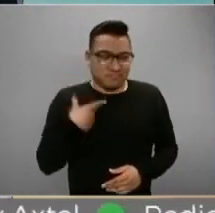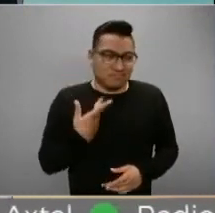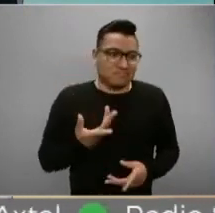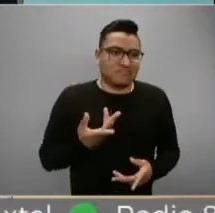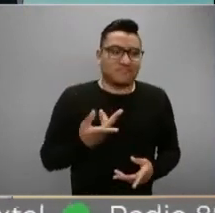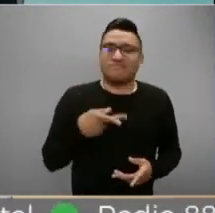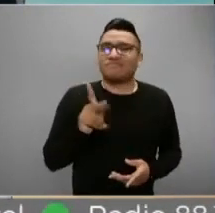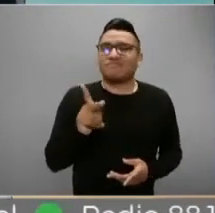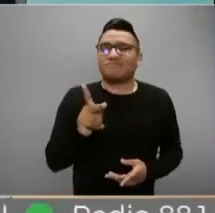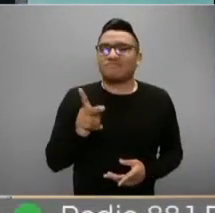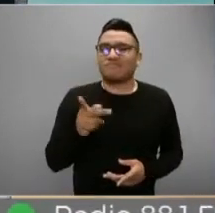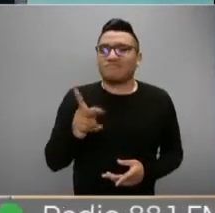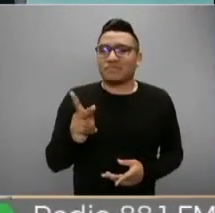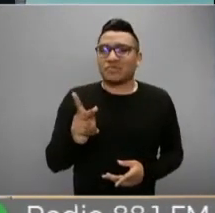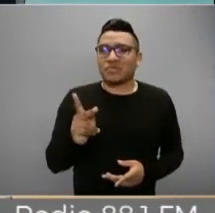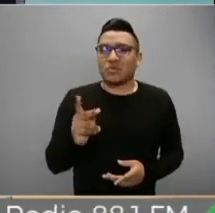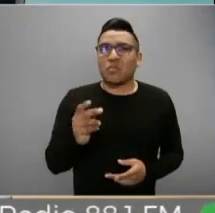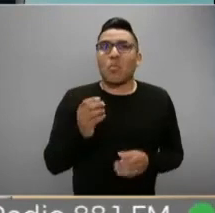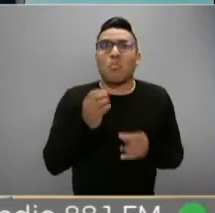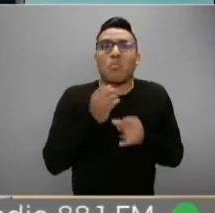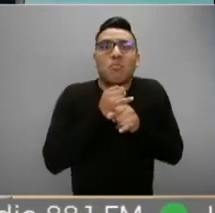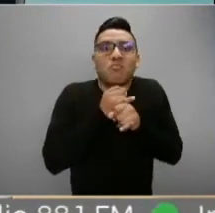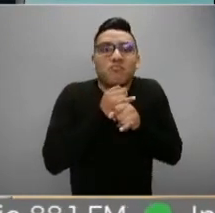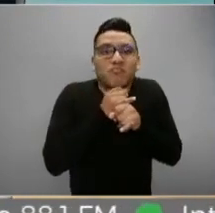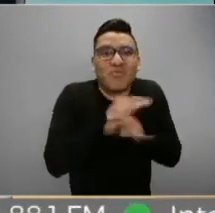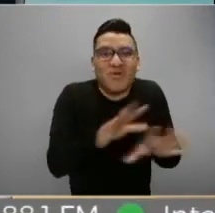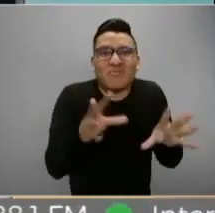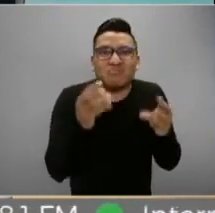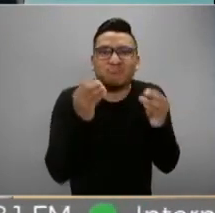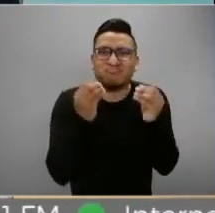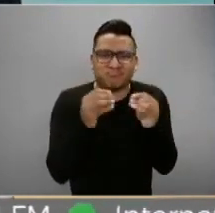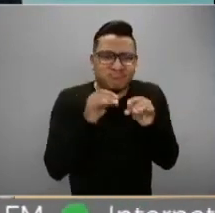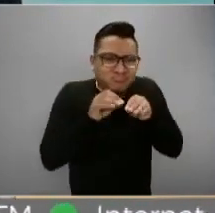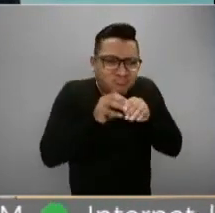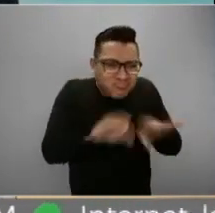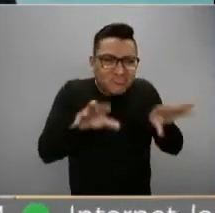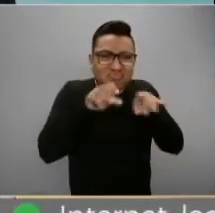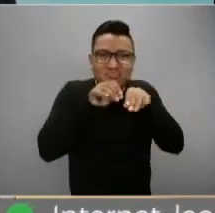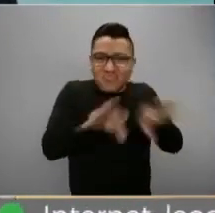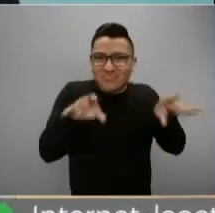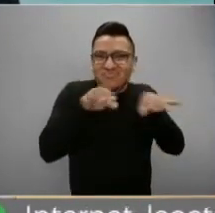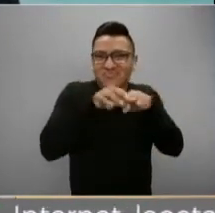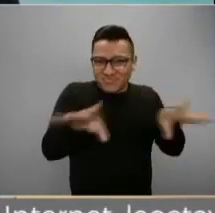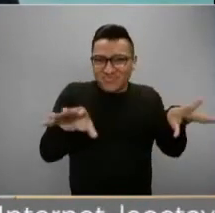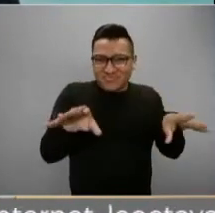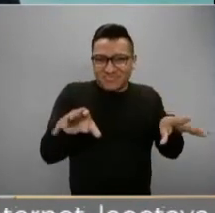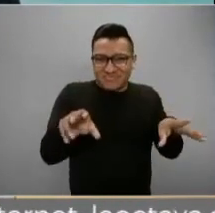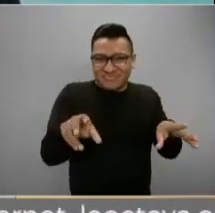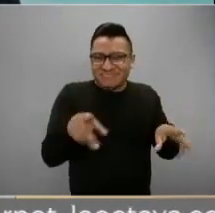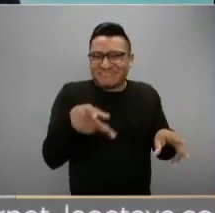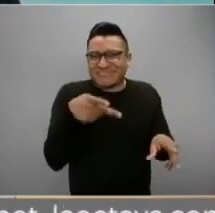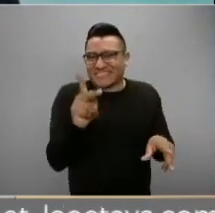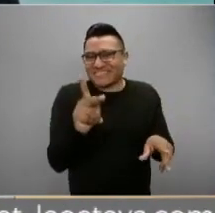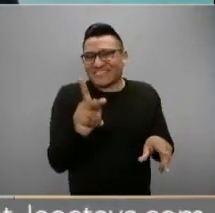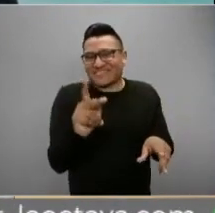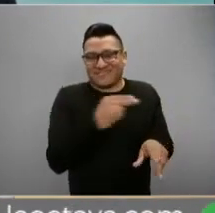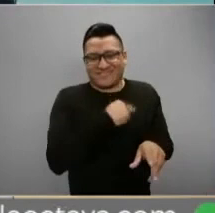O sea, epidemia de información y luego pues mucha información que hay que decir, pues no es